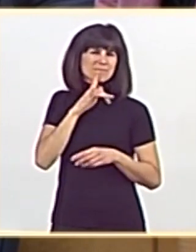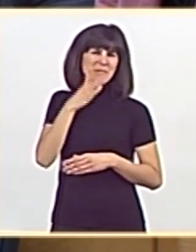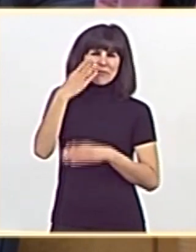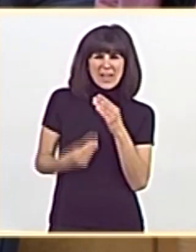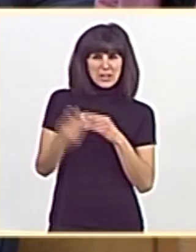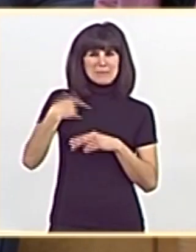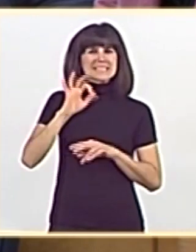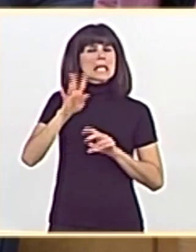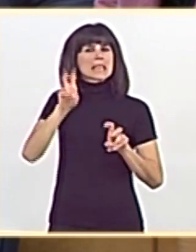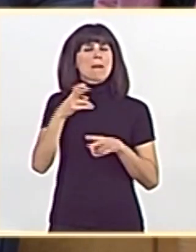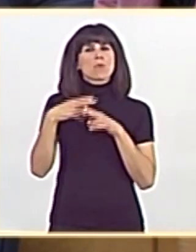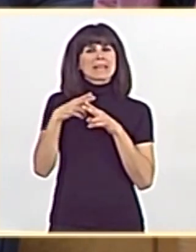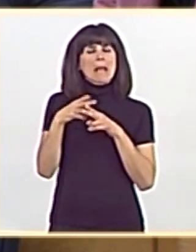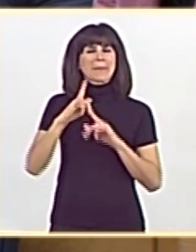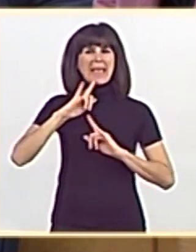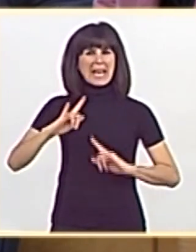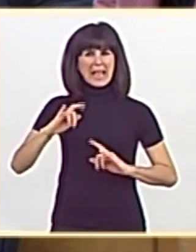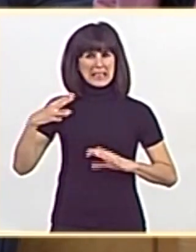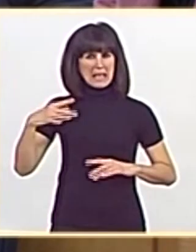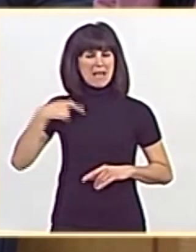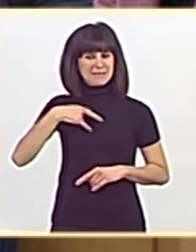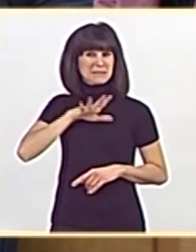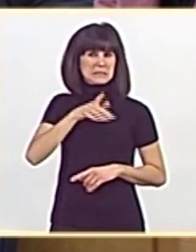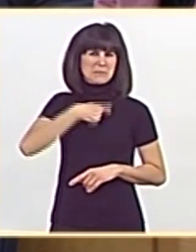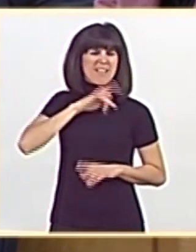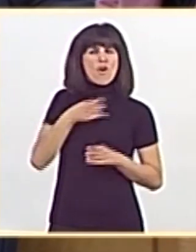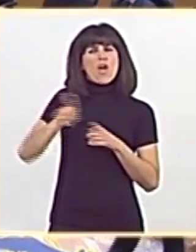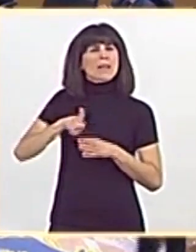país, me calificó de nuevo como